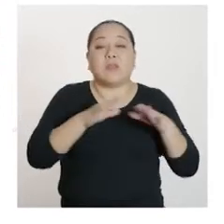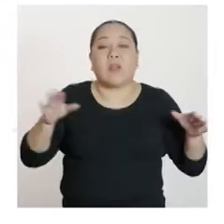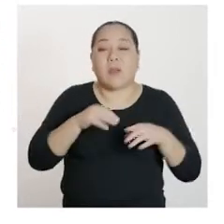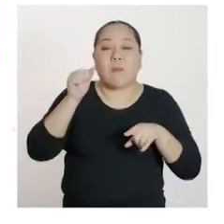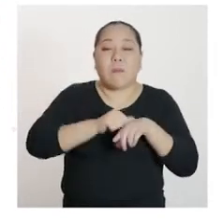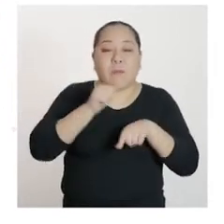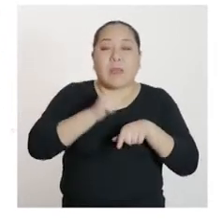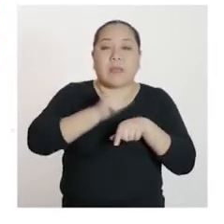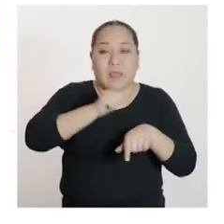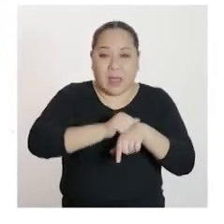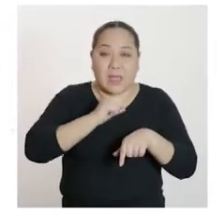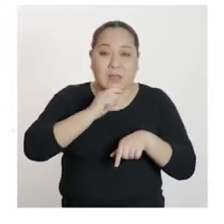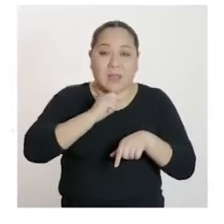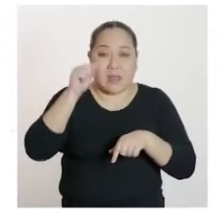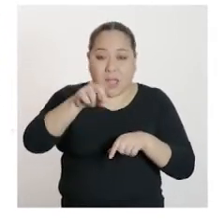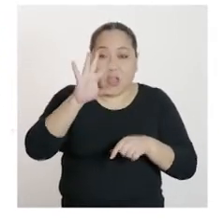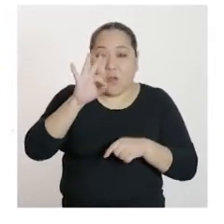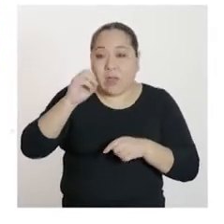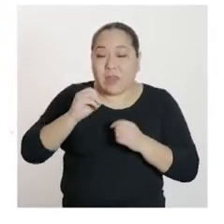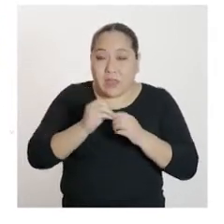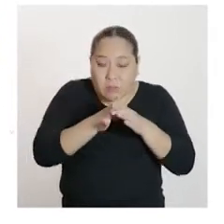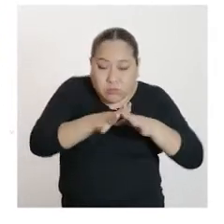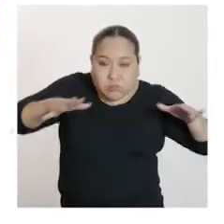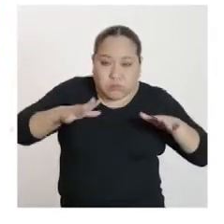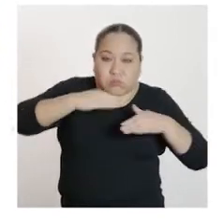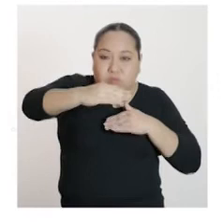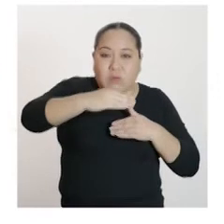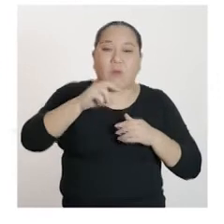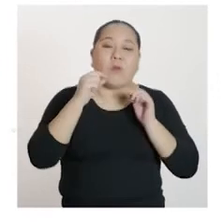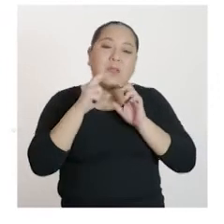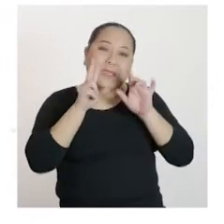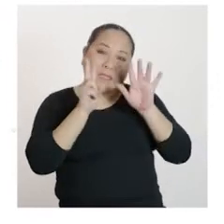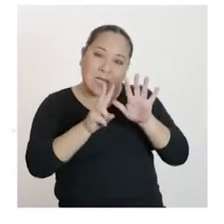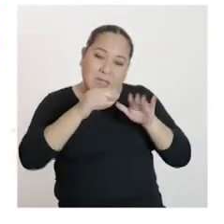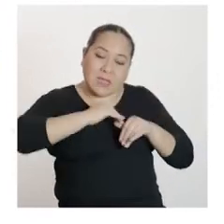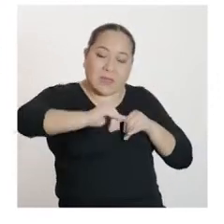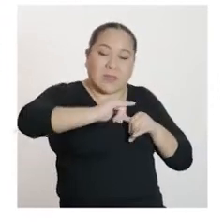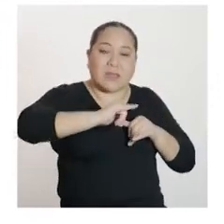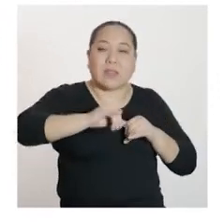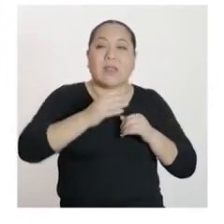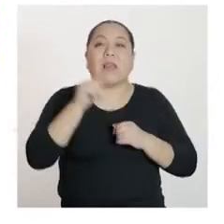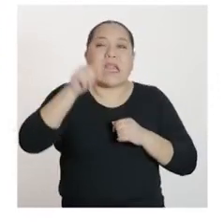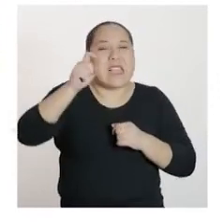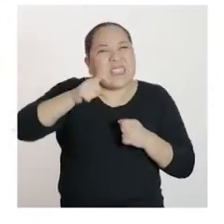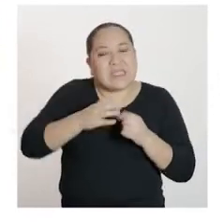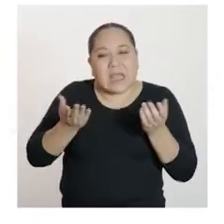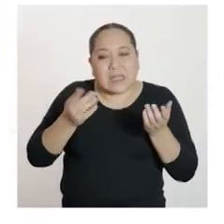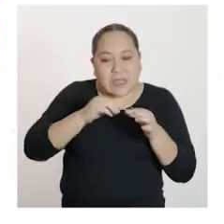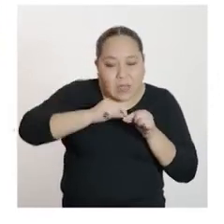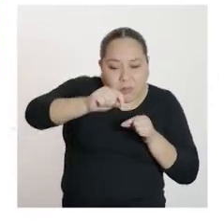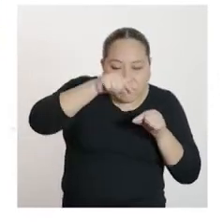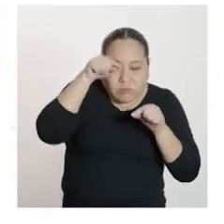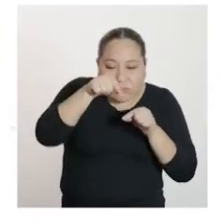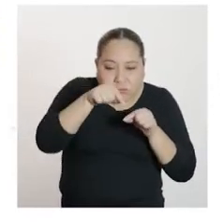de 90 centímetros de largo por 7 centímetros de ancho. Solo deben doblar desde las líneas